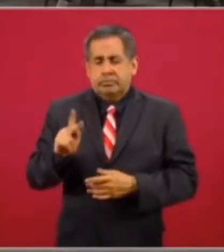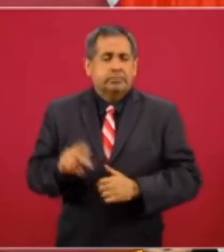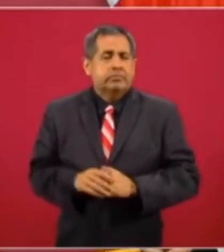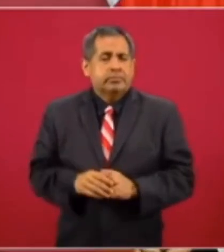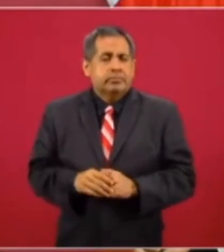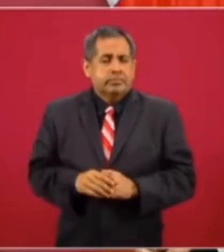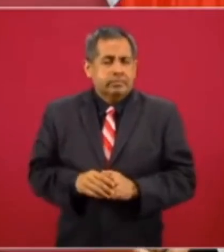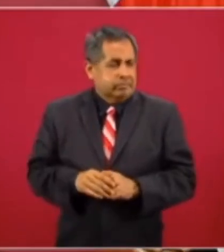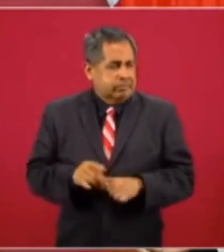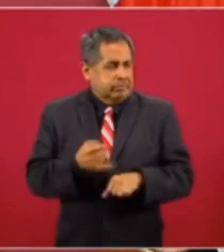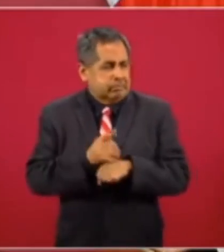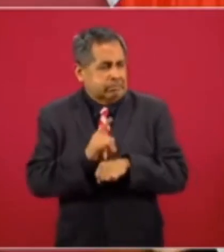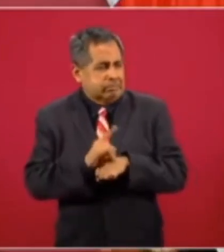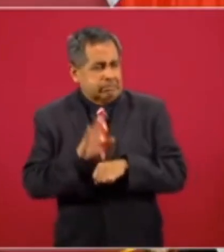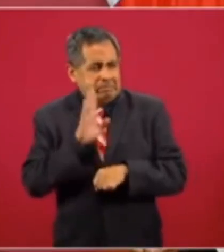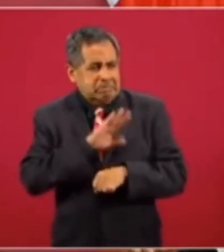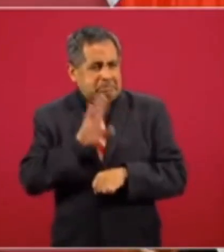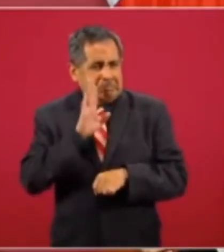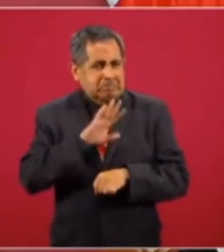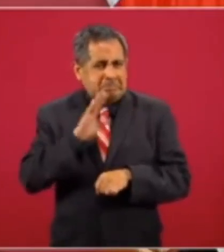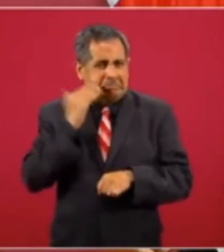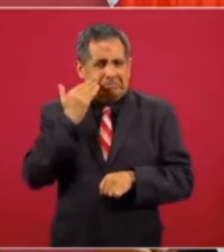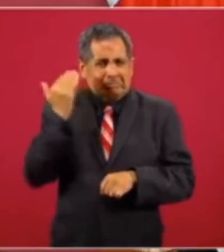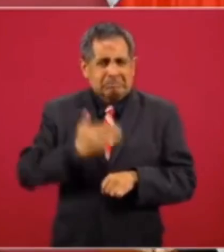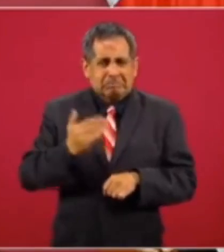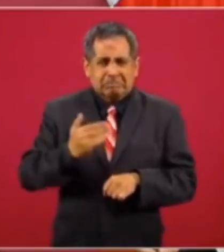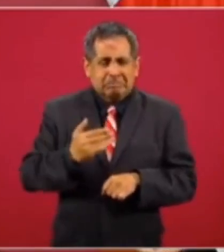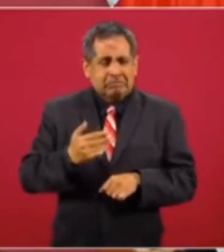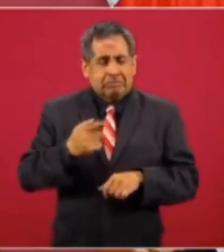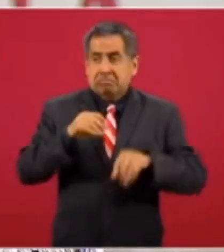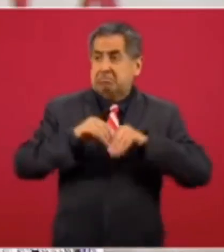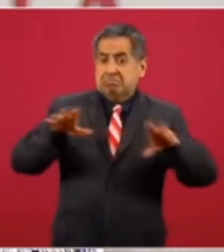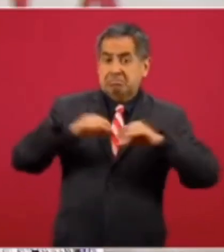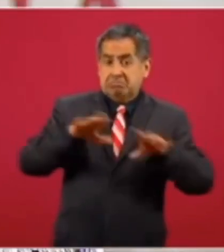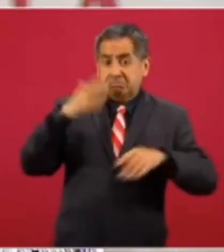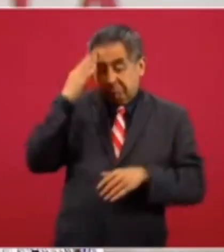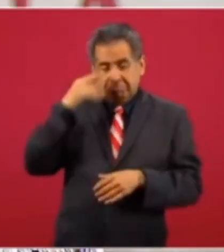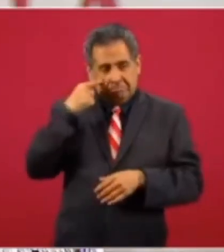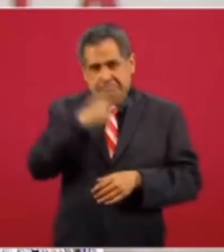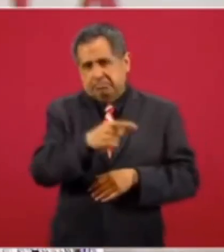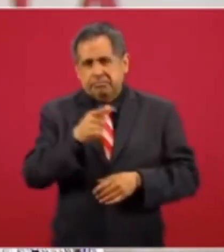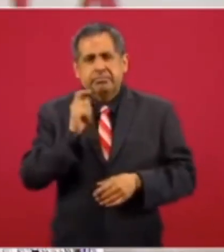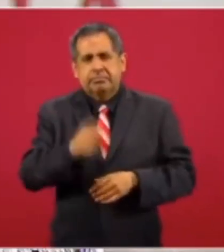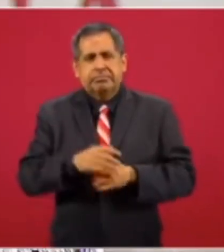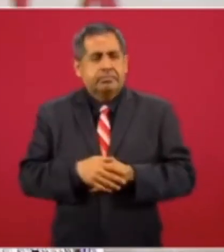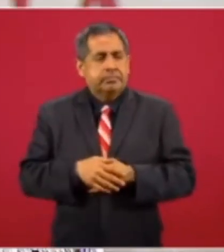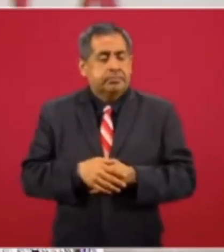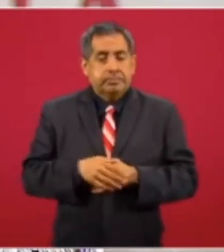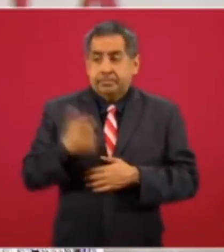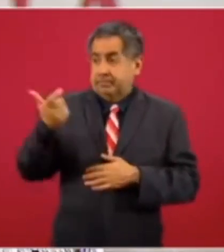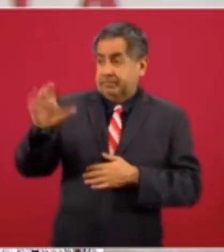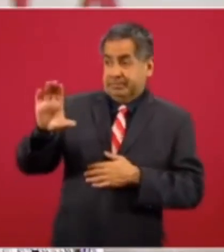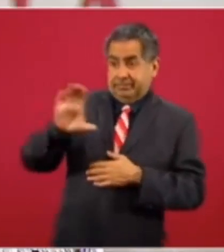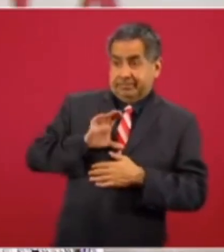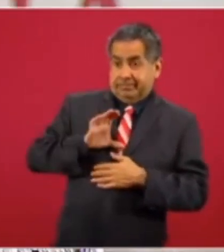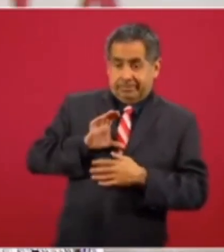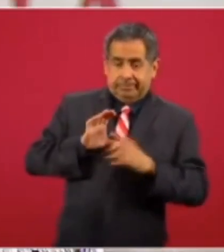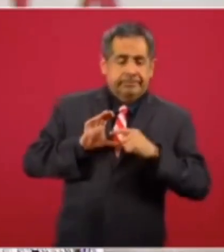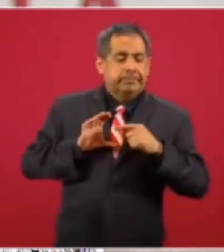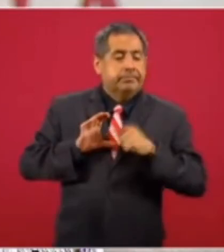las irregularidades que por cierto fueron muy mediáticas la primera es que se concentró el capital